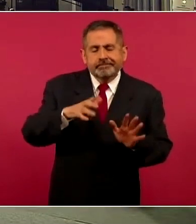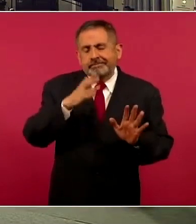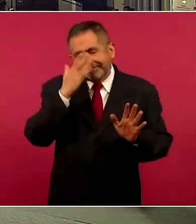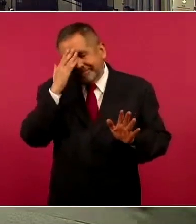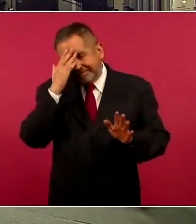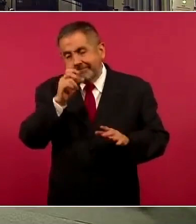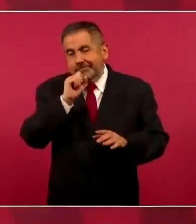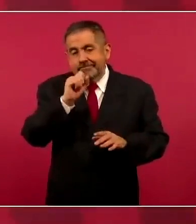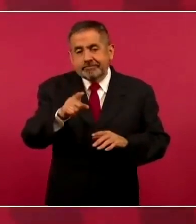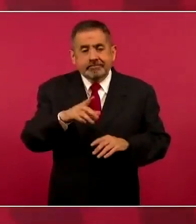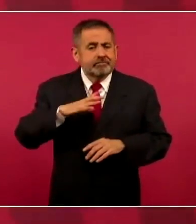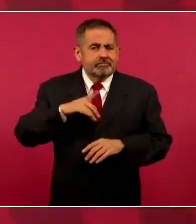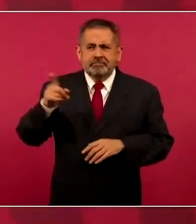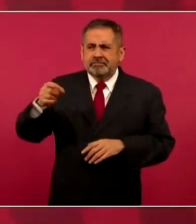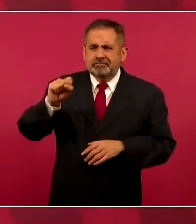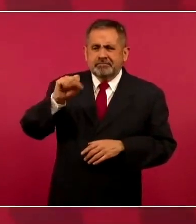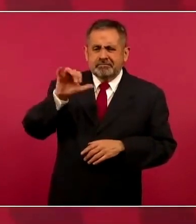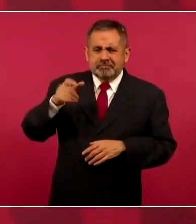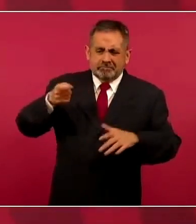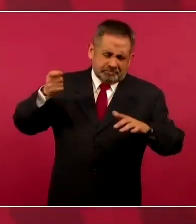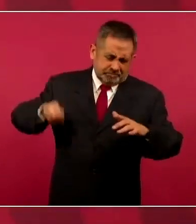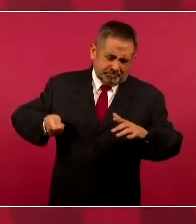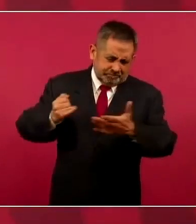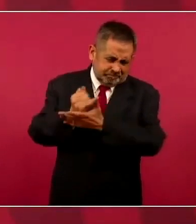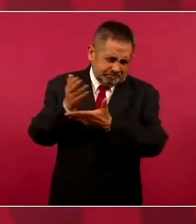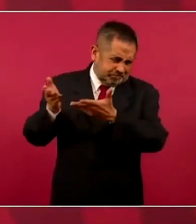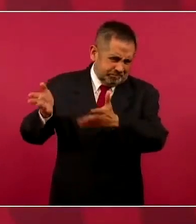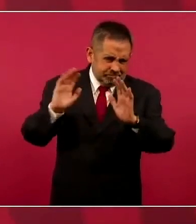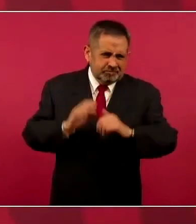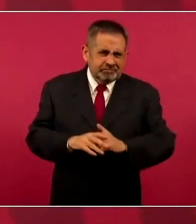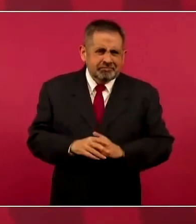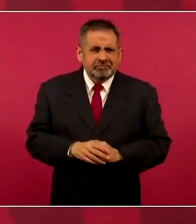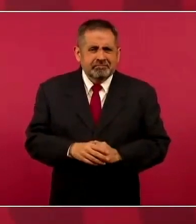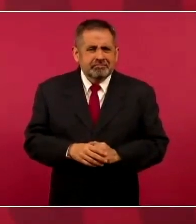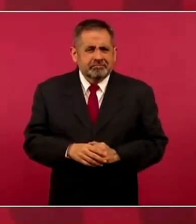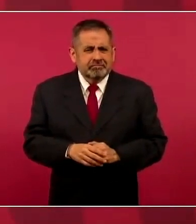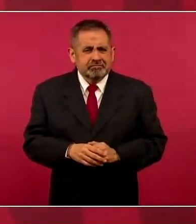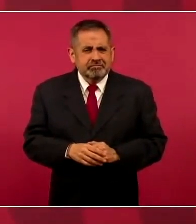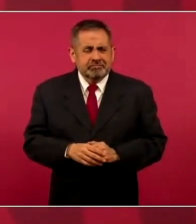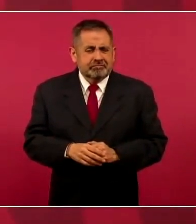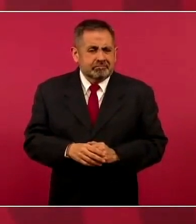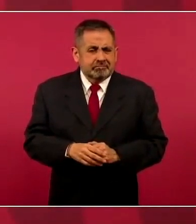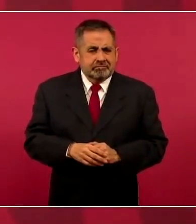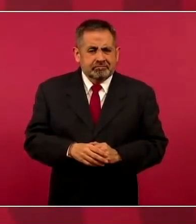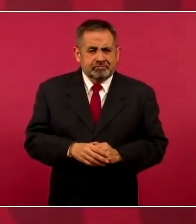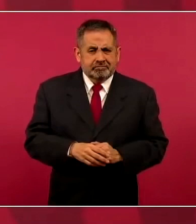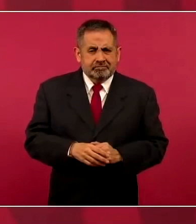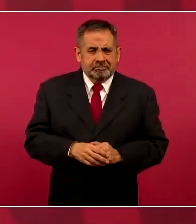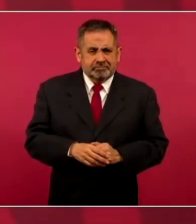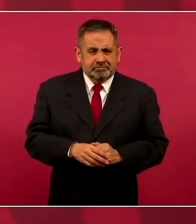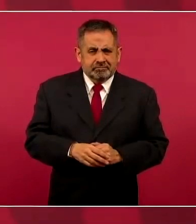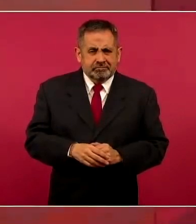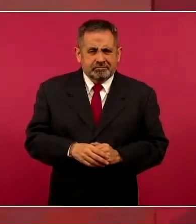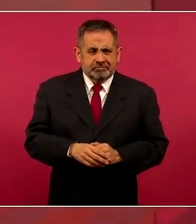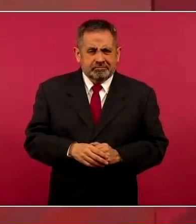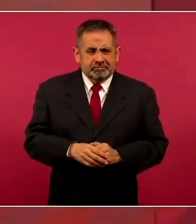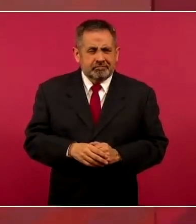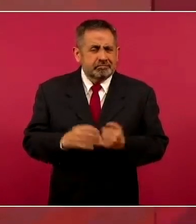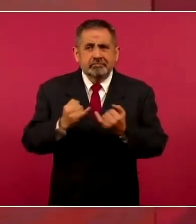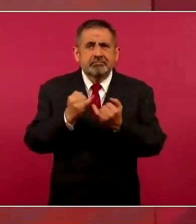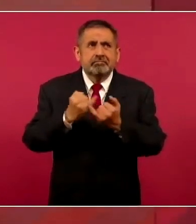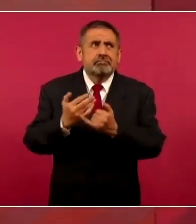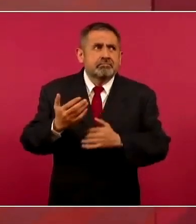existe la Corte, que no son como eran